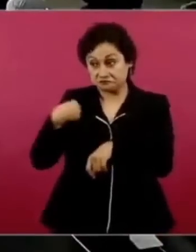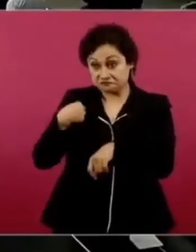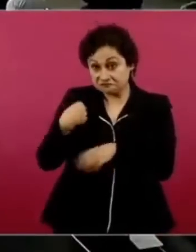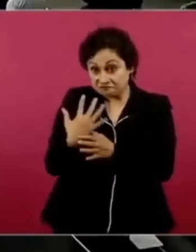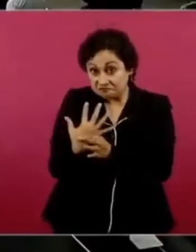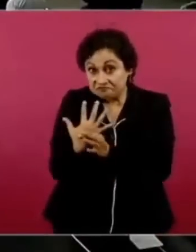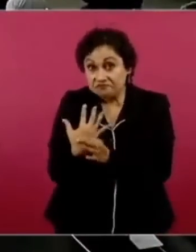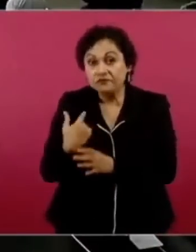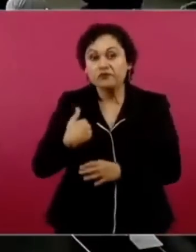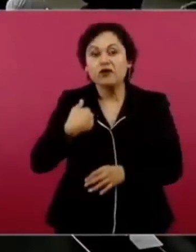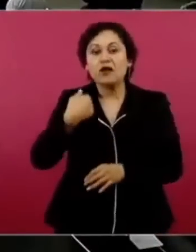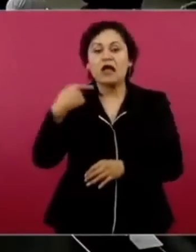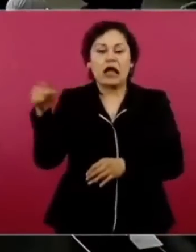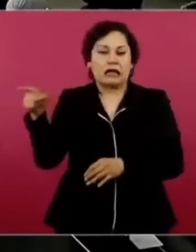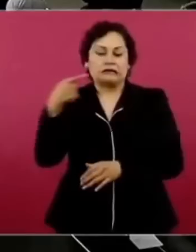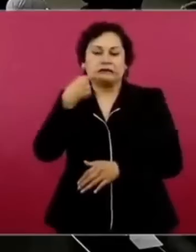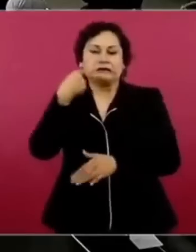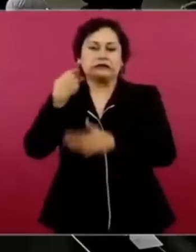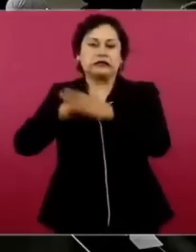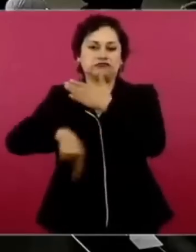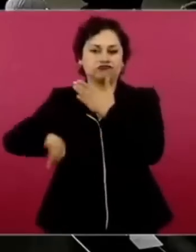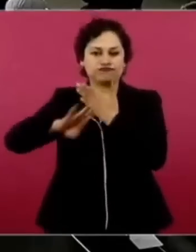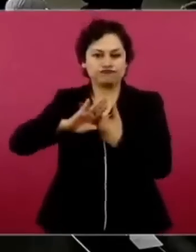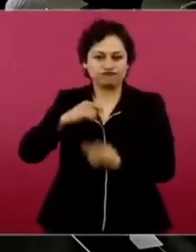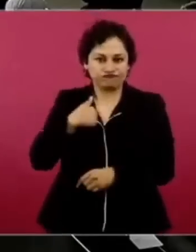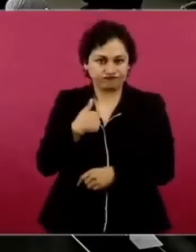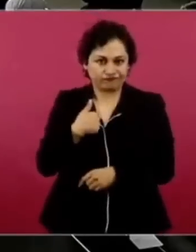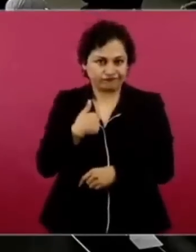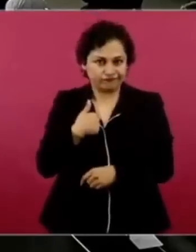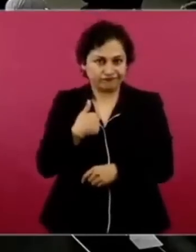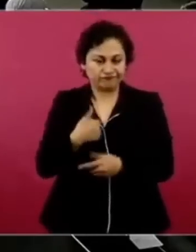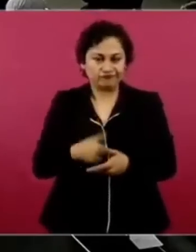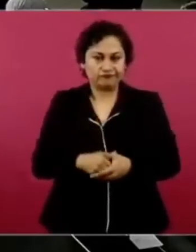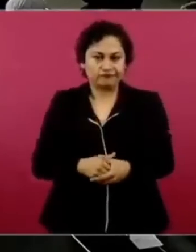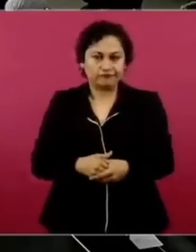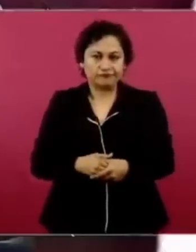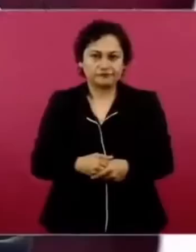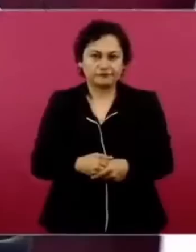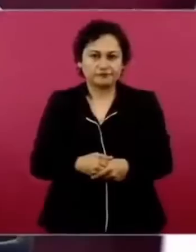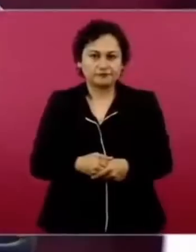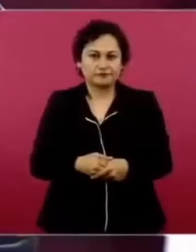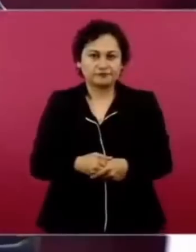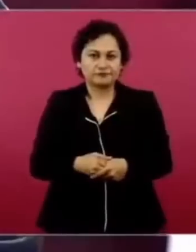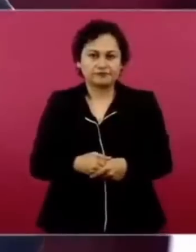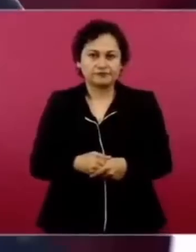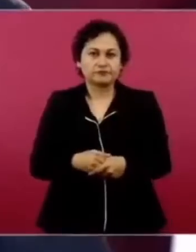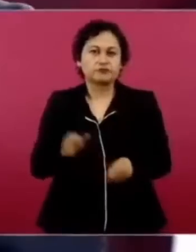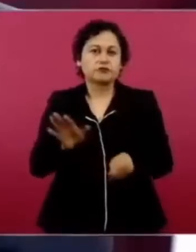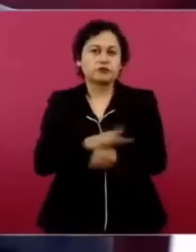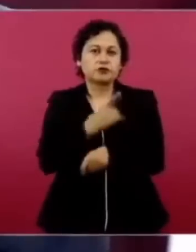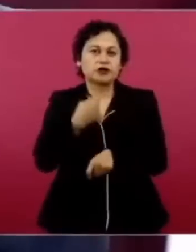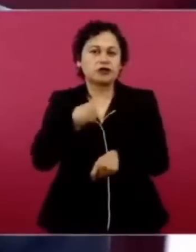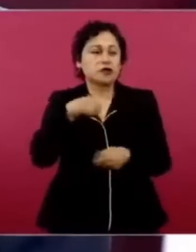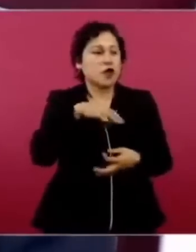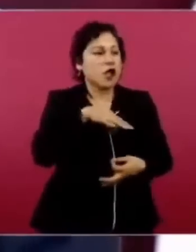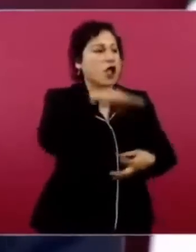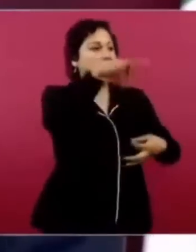porque estaba yo causando mucho daño